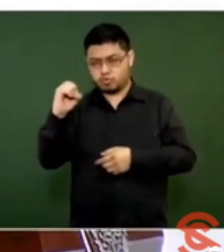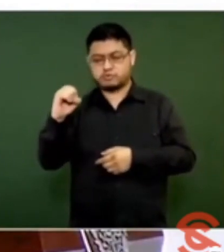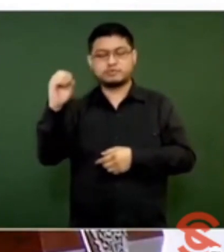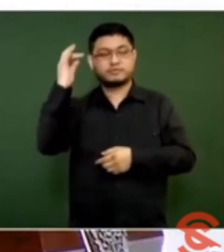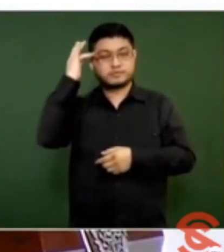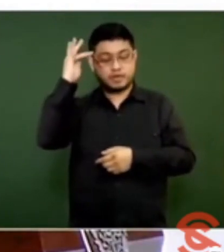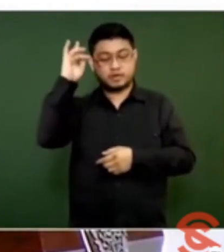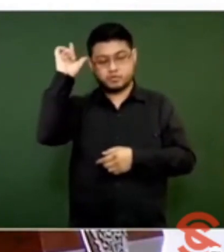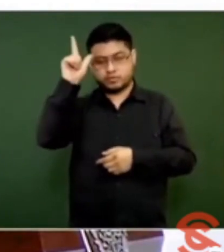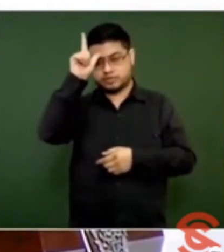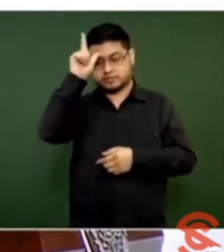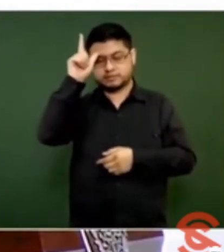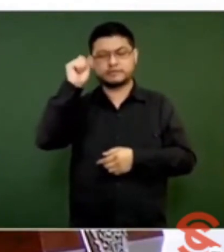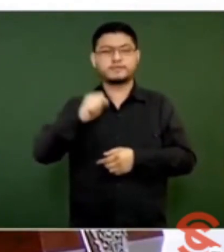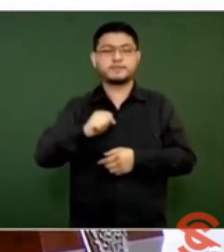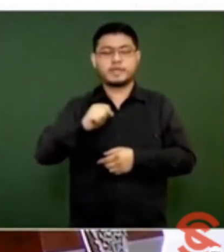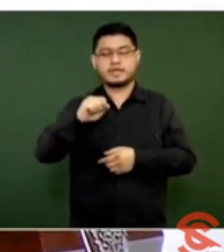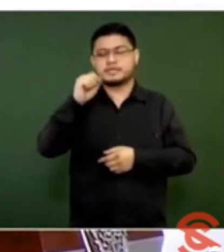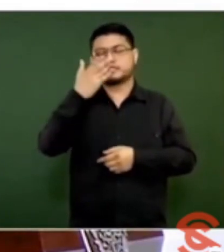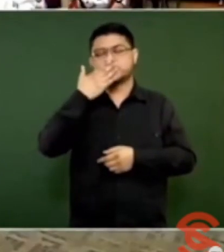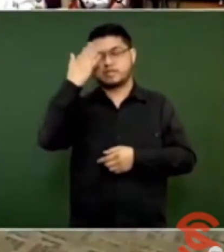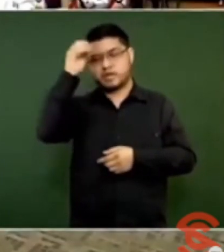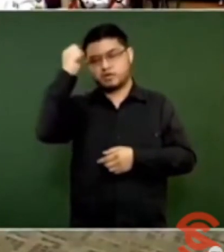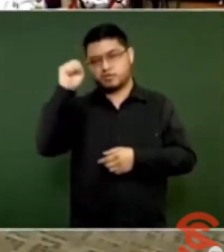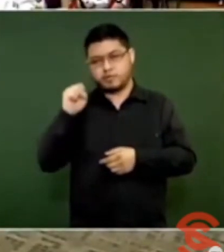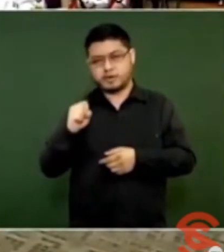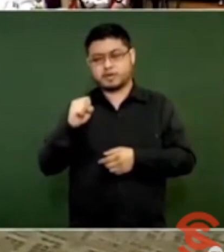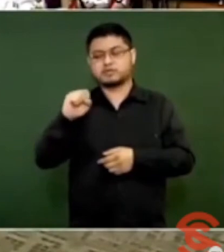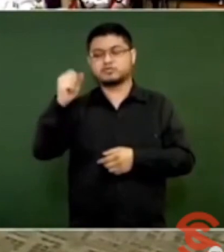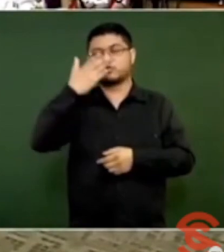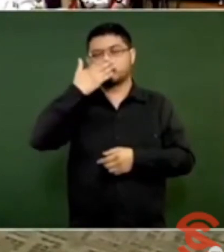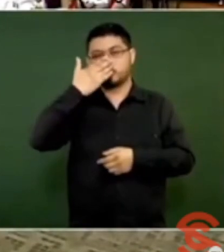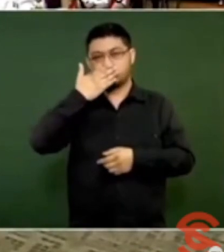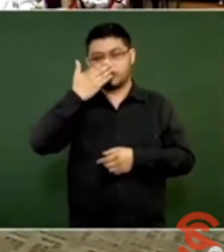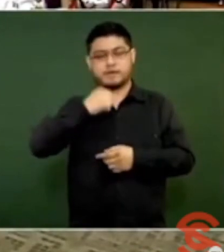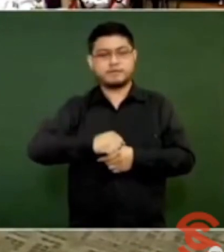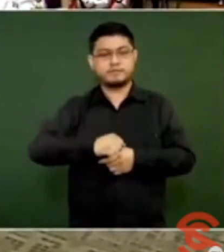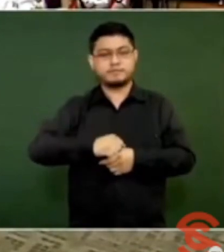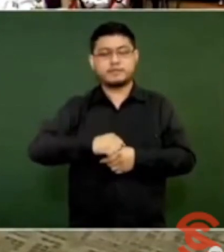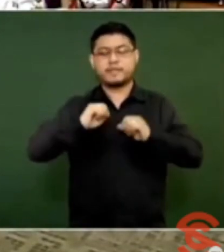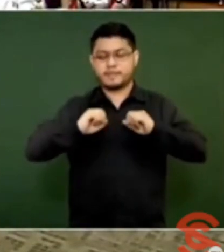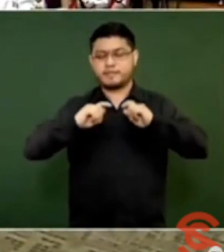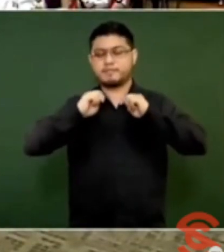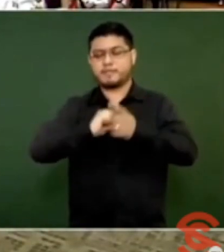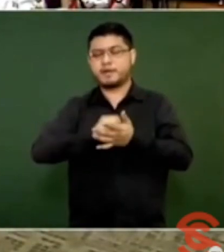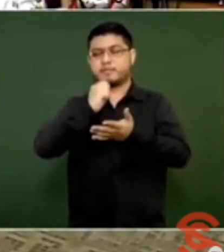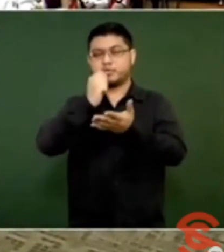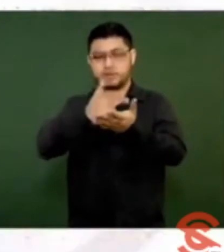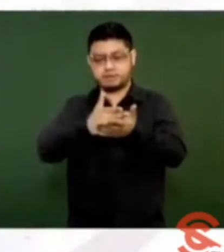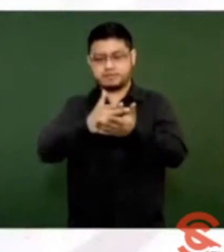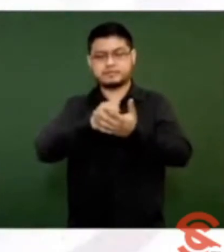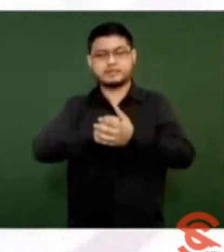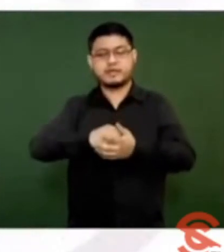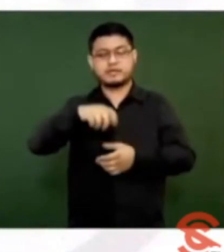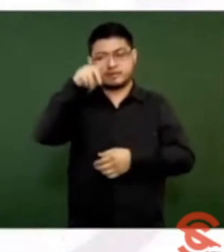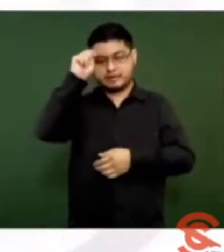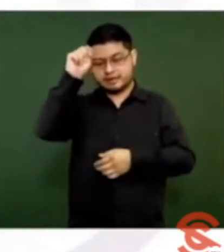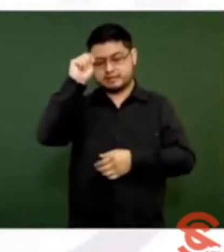San Luis Potosí, Sinaloa, Sonora, Camaulipas, Tlaxcala,